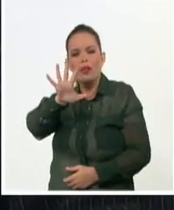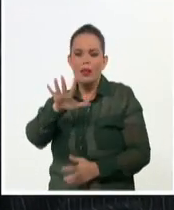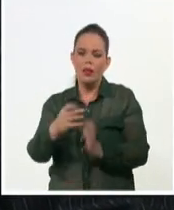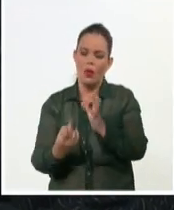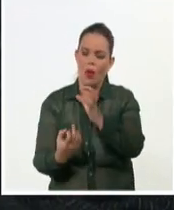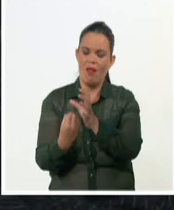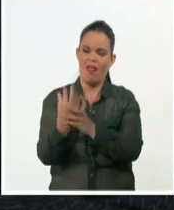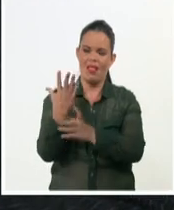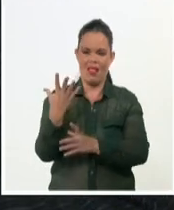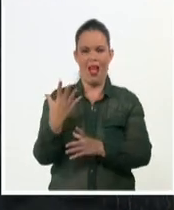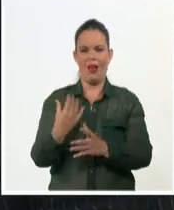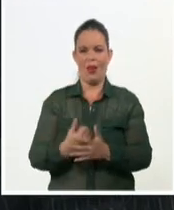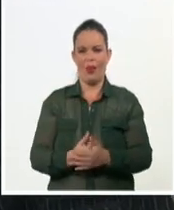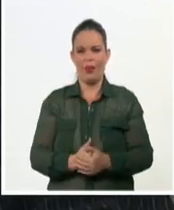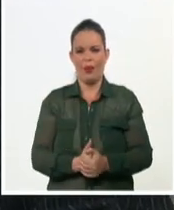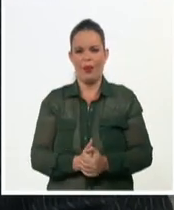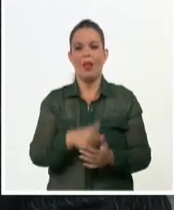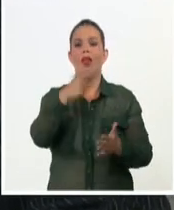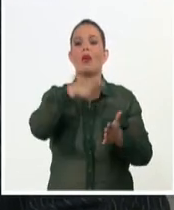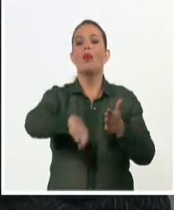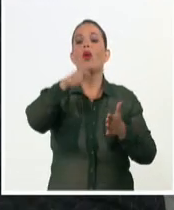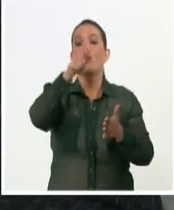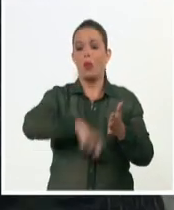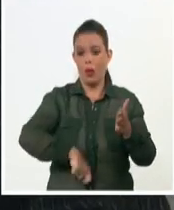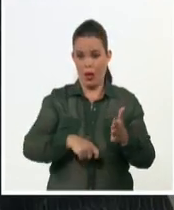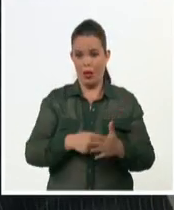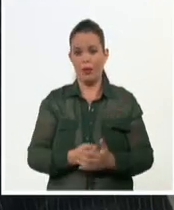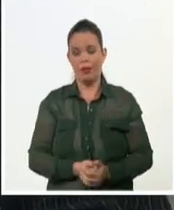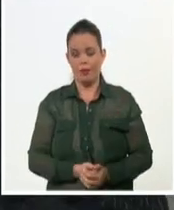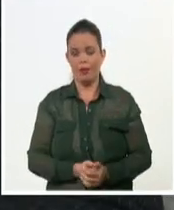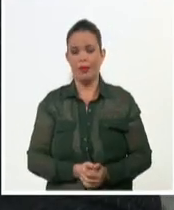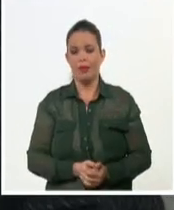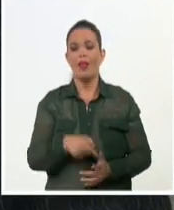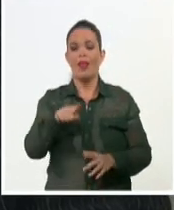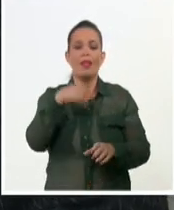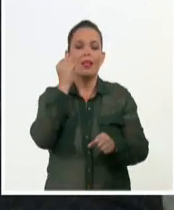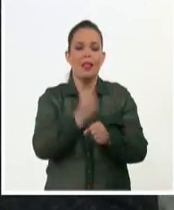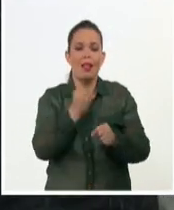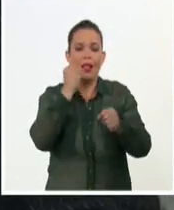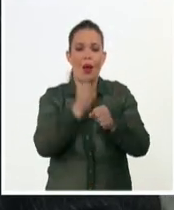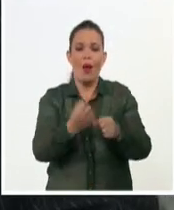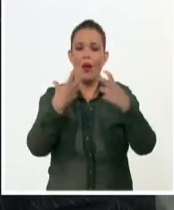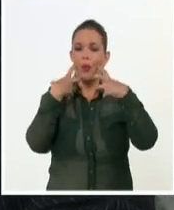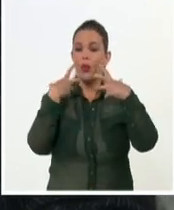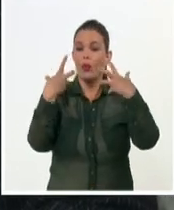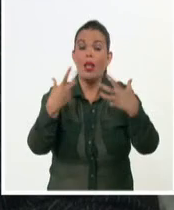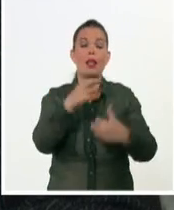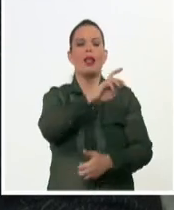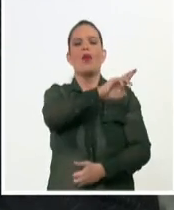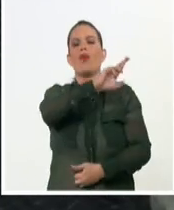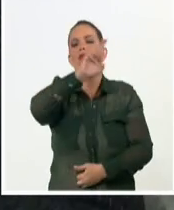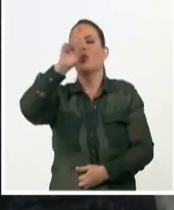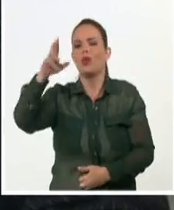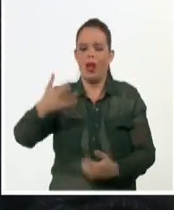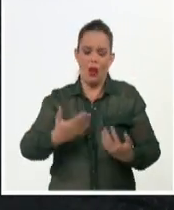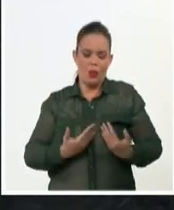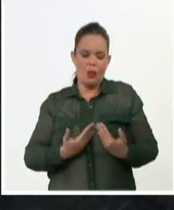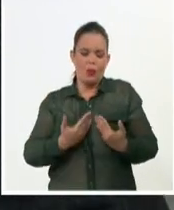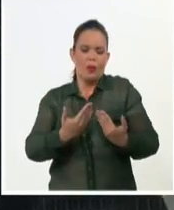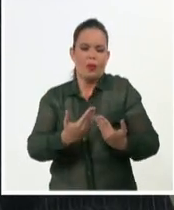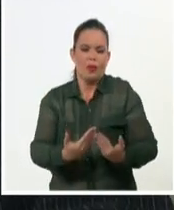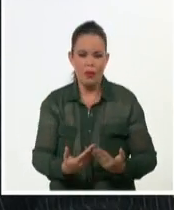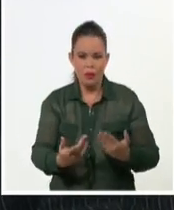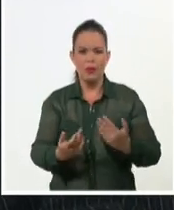del Poder Popular. Esa obra genuina, revolucionaria, democrática, de fidel